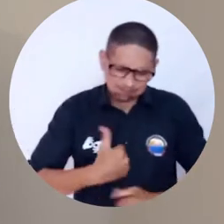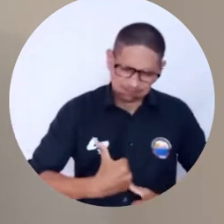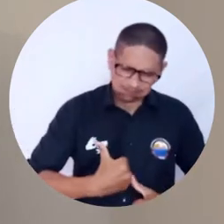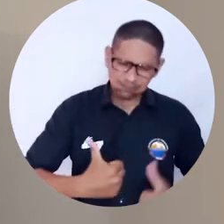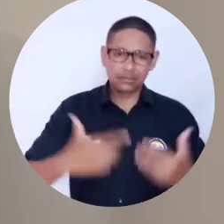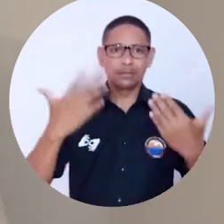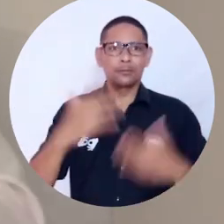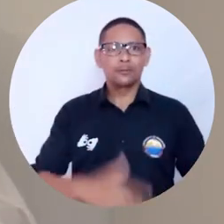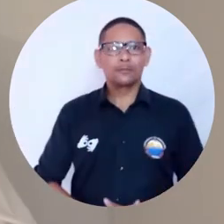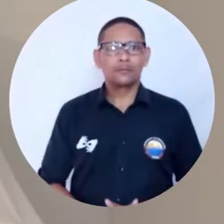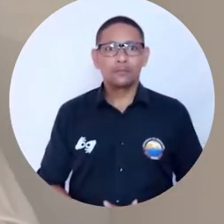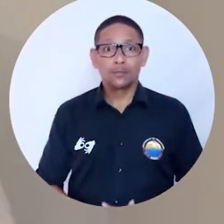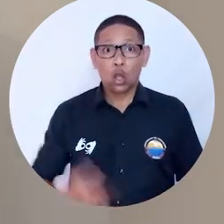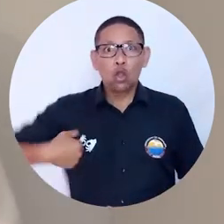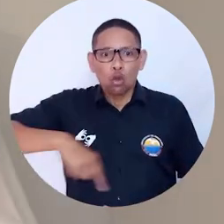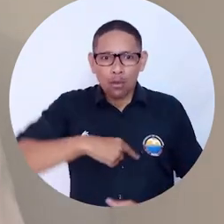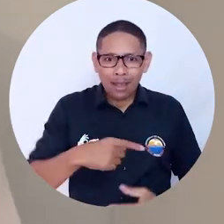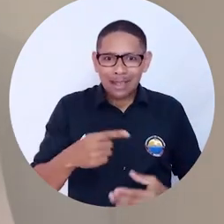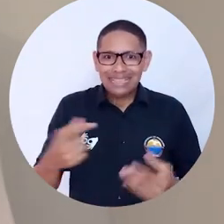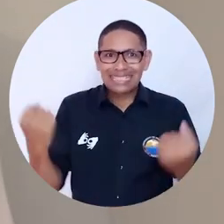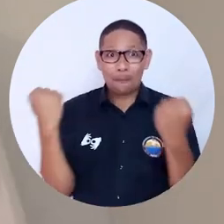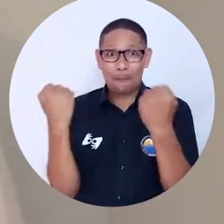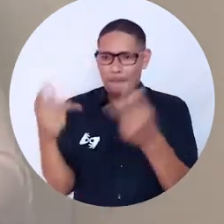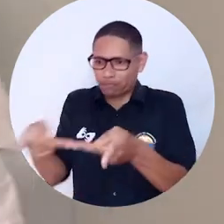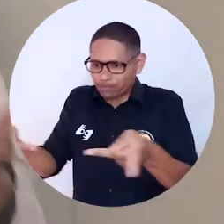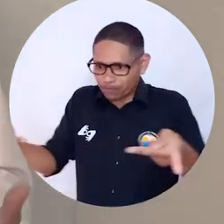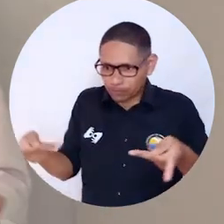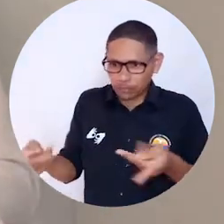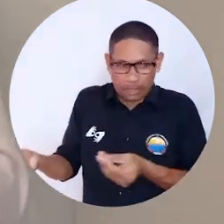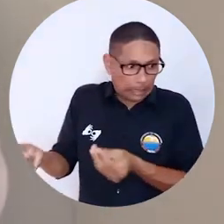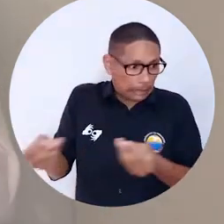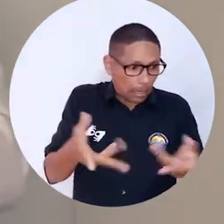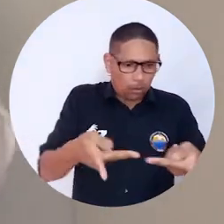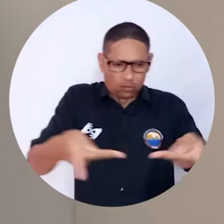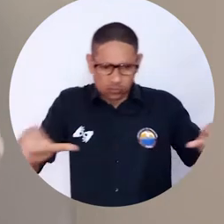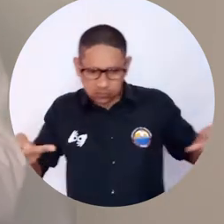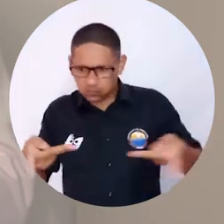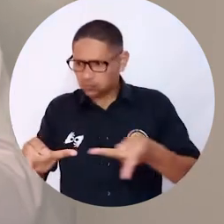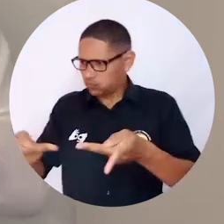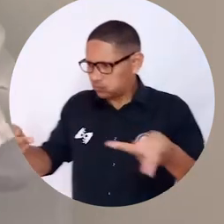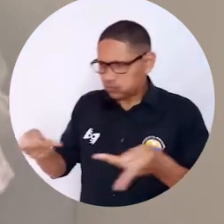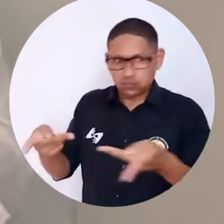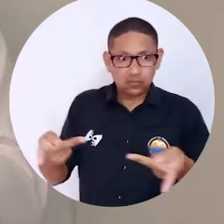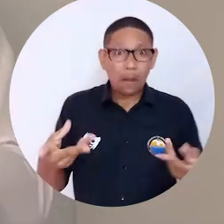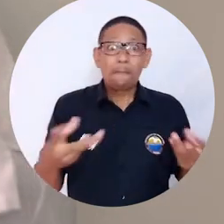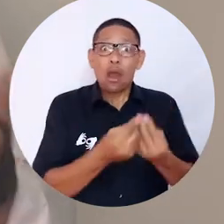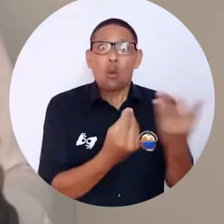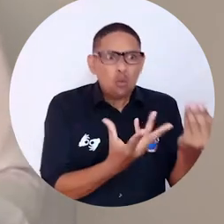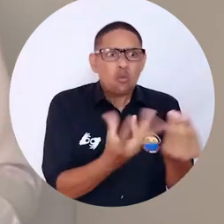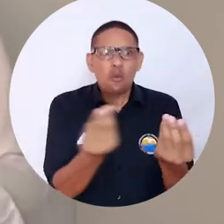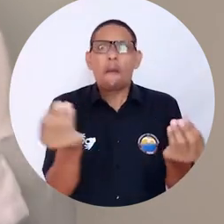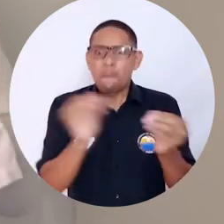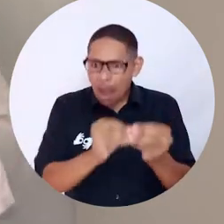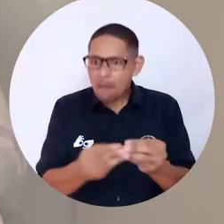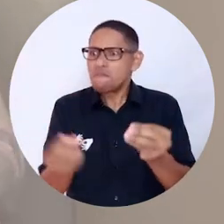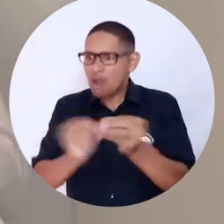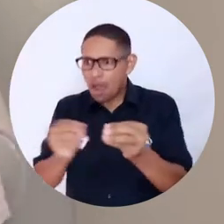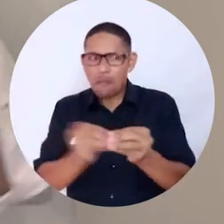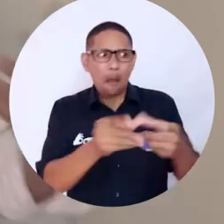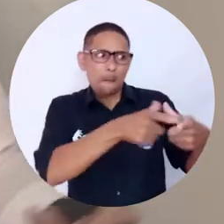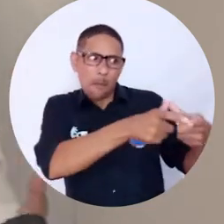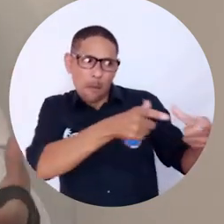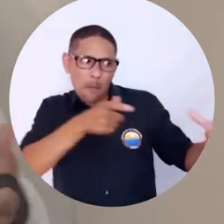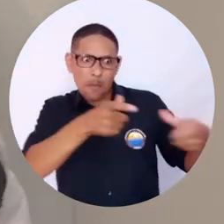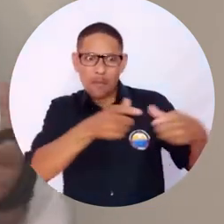liberamos espacios y adecuamos espacios y sin embargo hemos seguido creciendo en grupos, hemos seguido publicando, seguido haciendo cosas porque